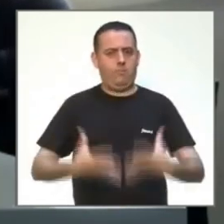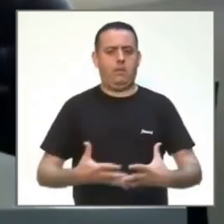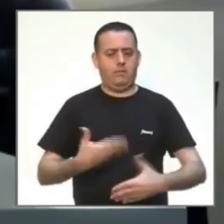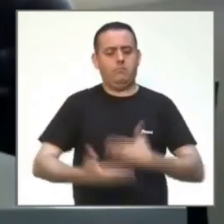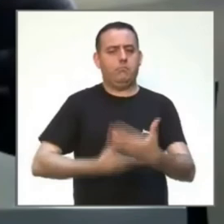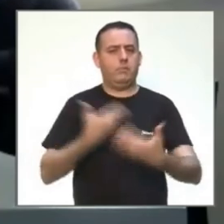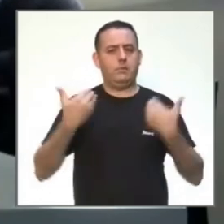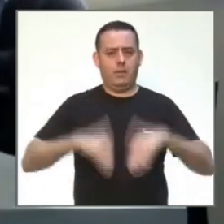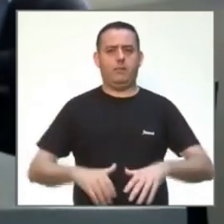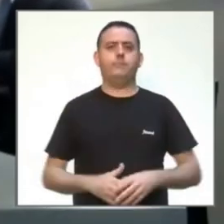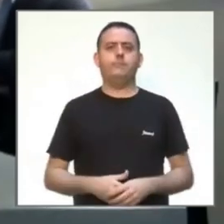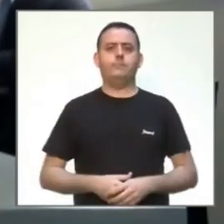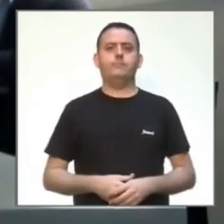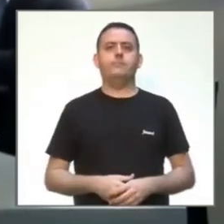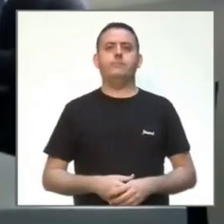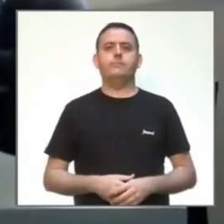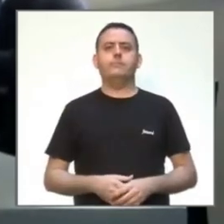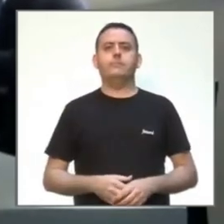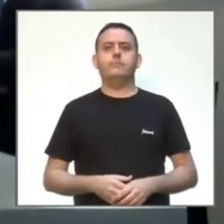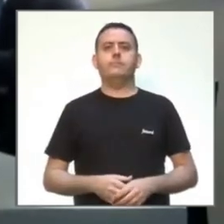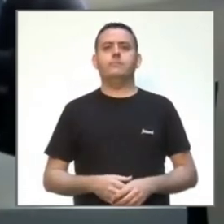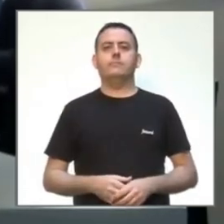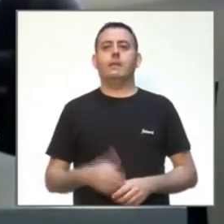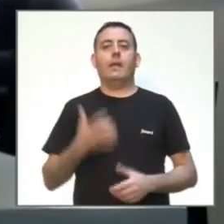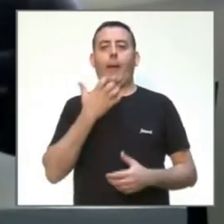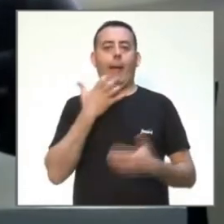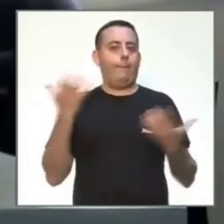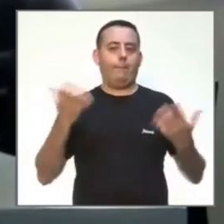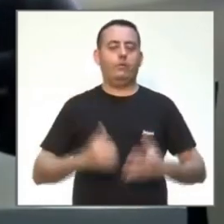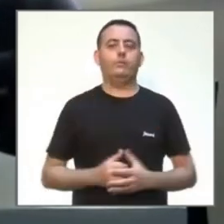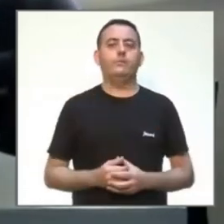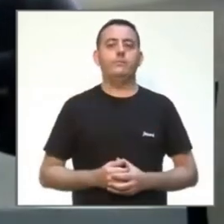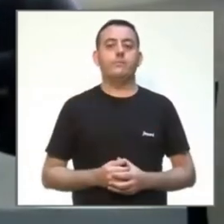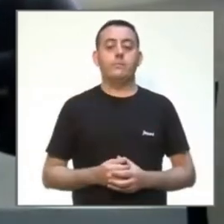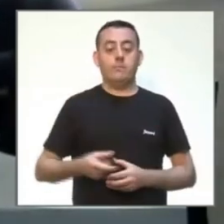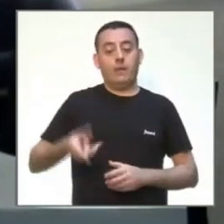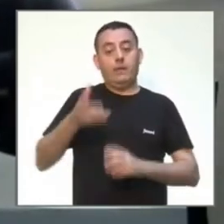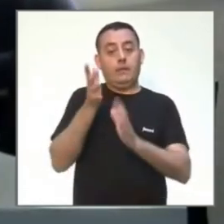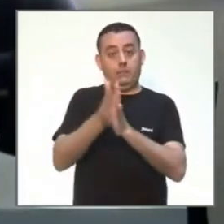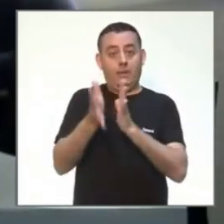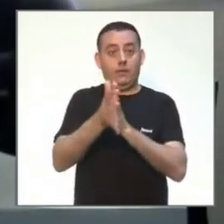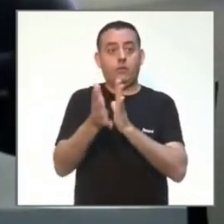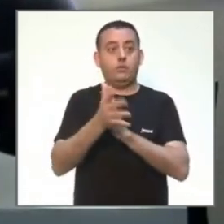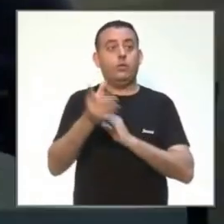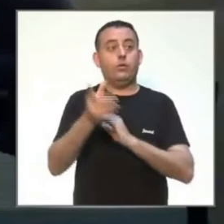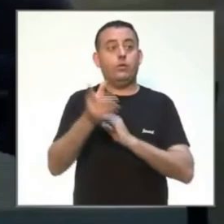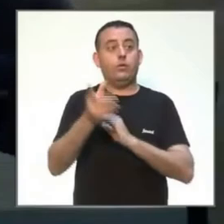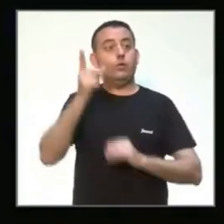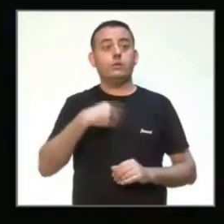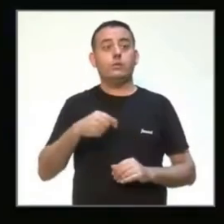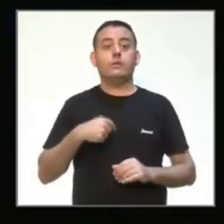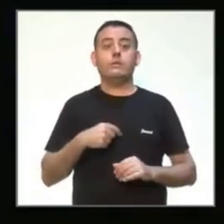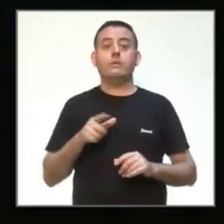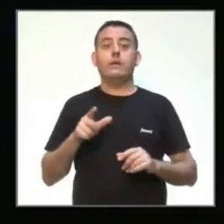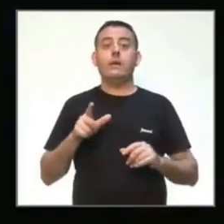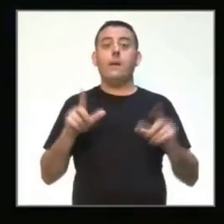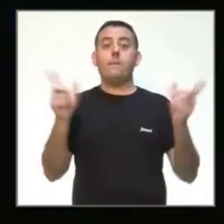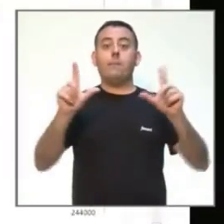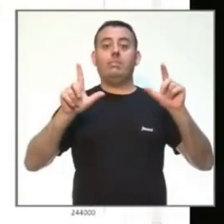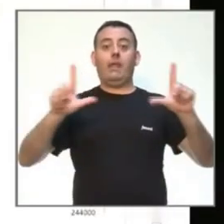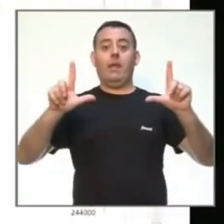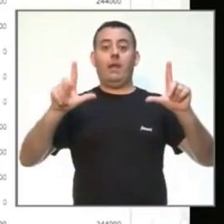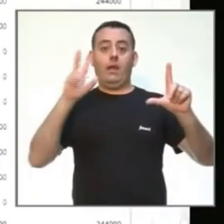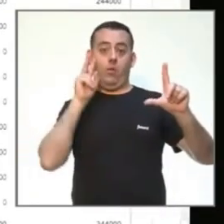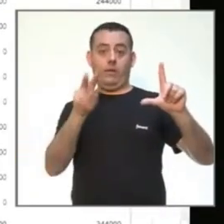Pues por la pantalla, si quiere, como ejemplo de lo que estamos viendo, si se puede compartir pantalla, entiendo que se ve.